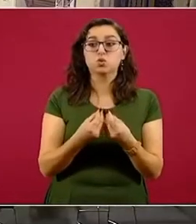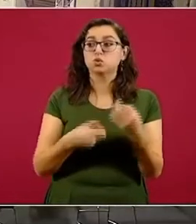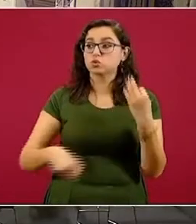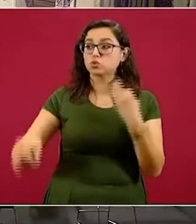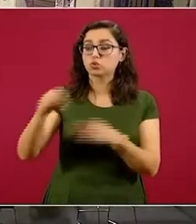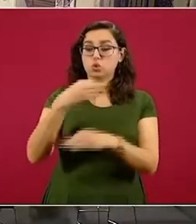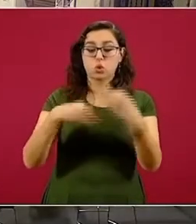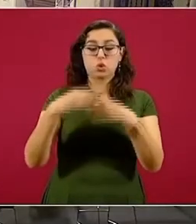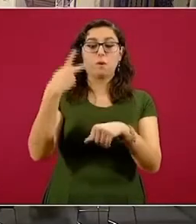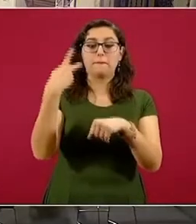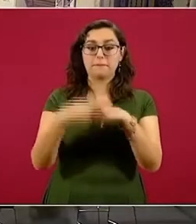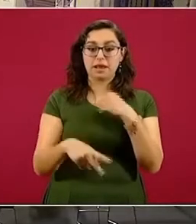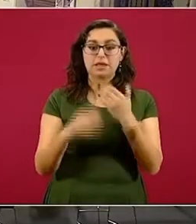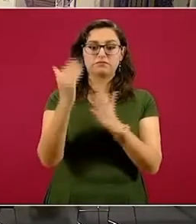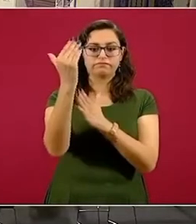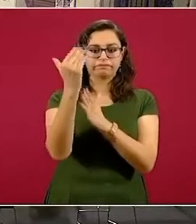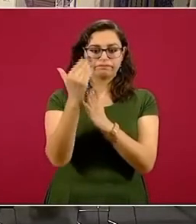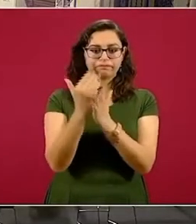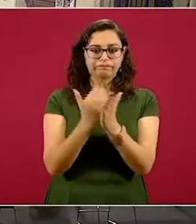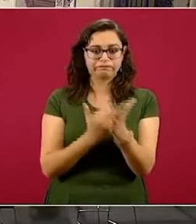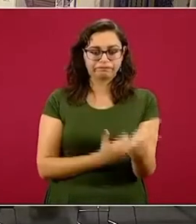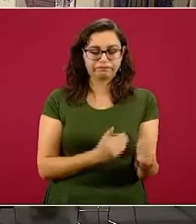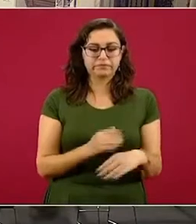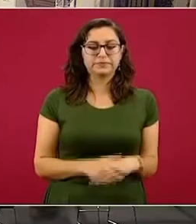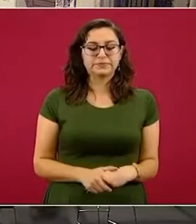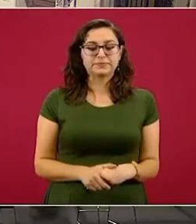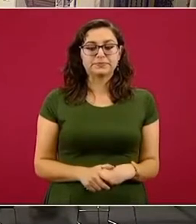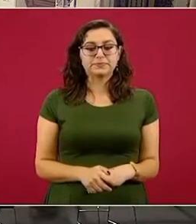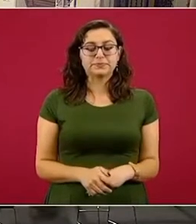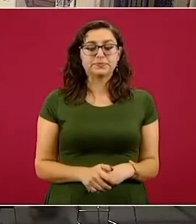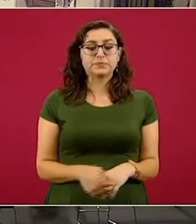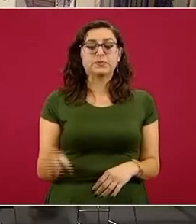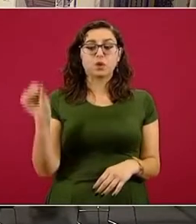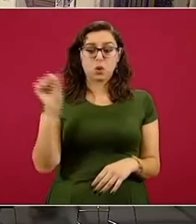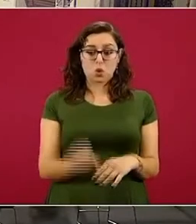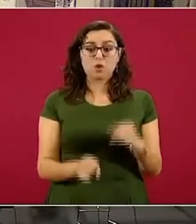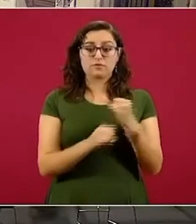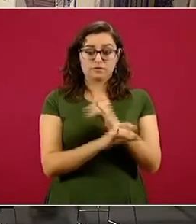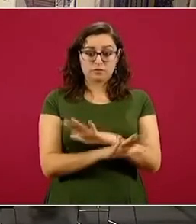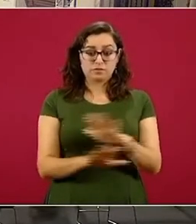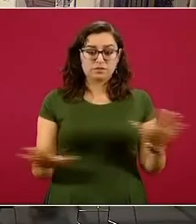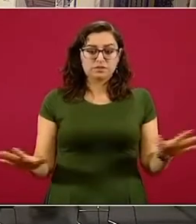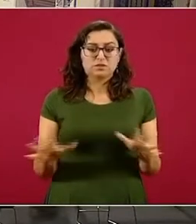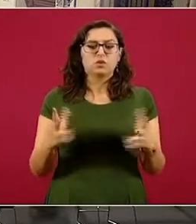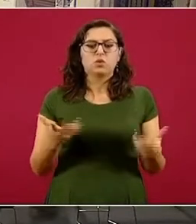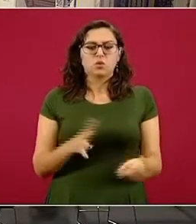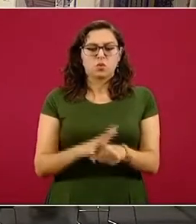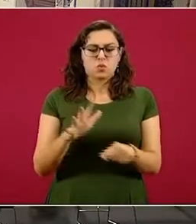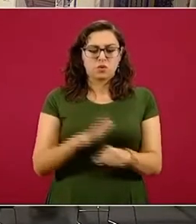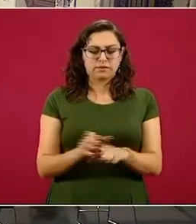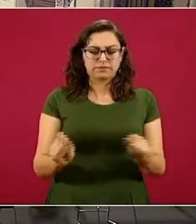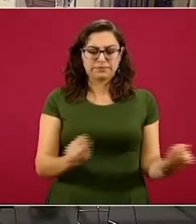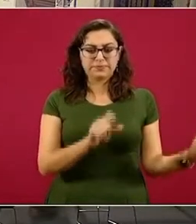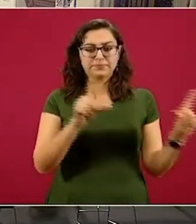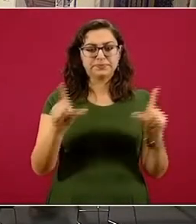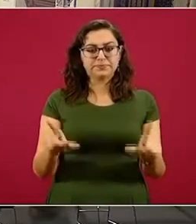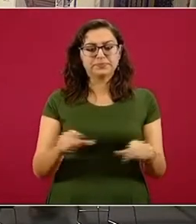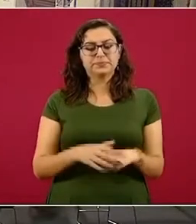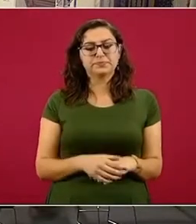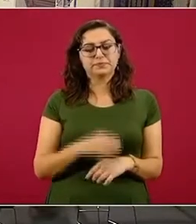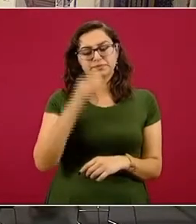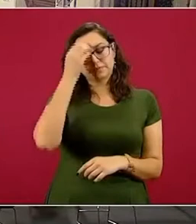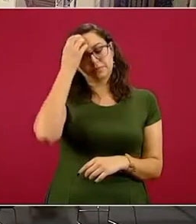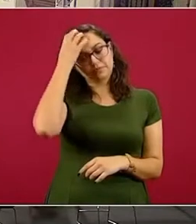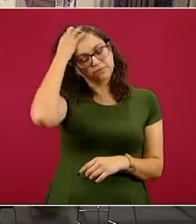.659. La hipertensión, la obesidad y la diabetes son los primeros tres padecimientos asociados a los decesos por coronavirus.